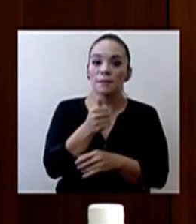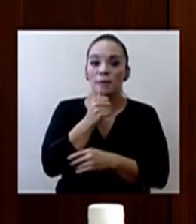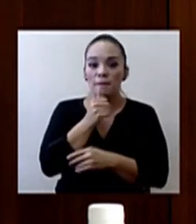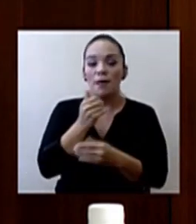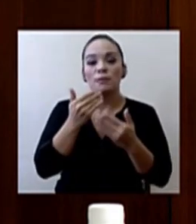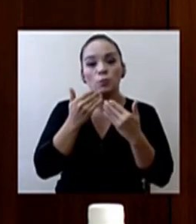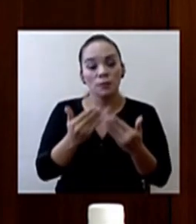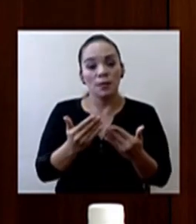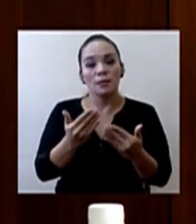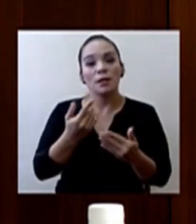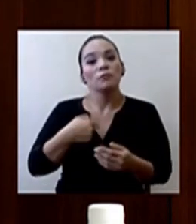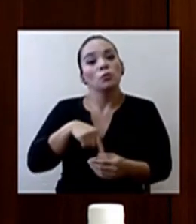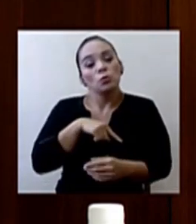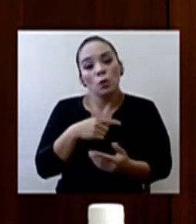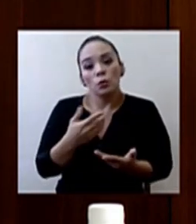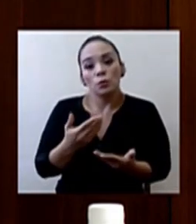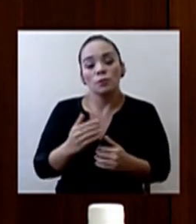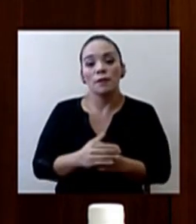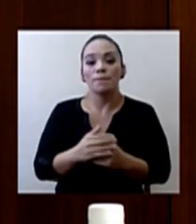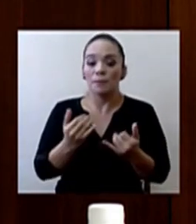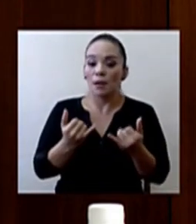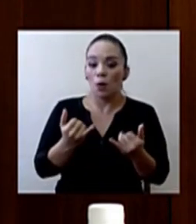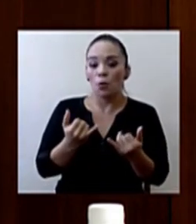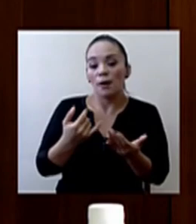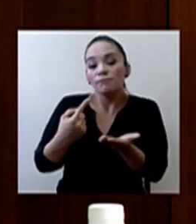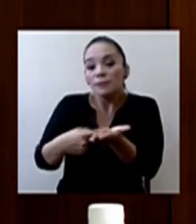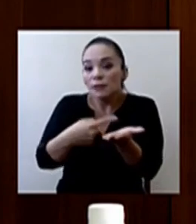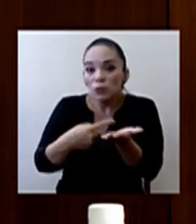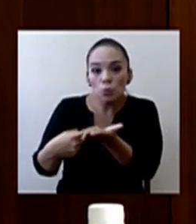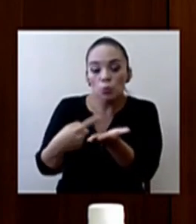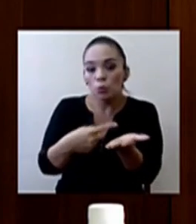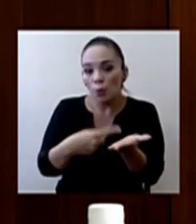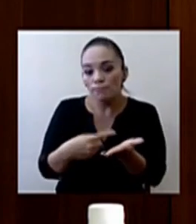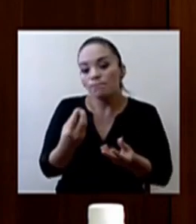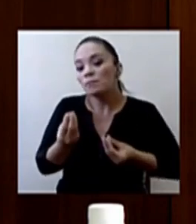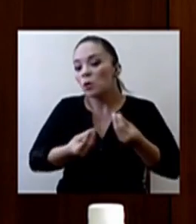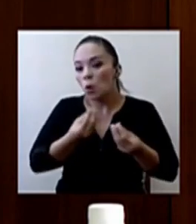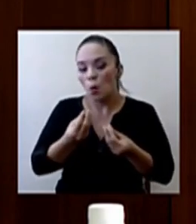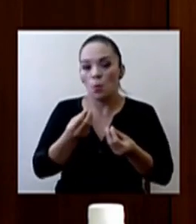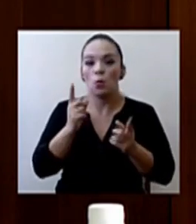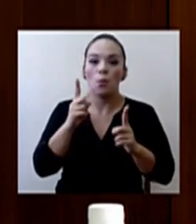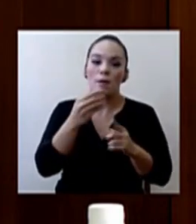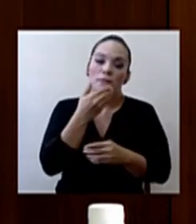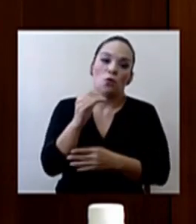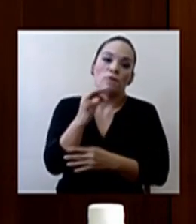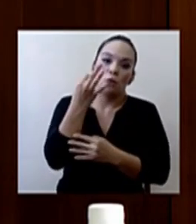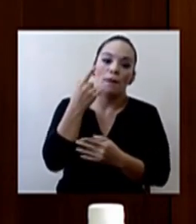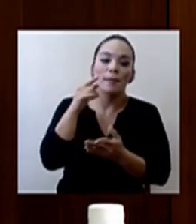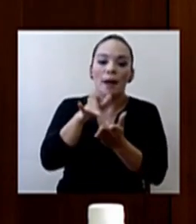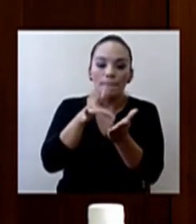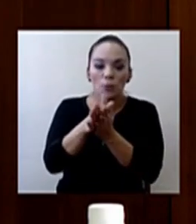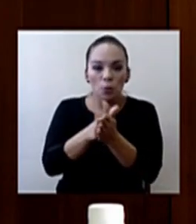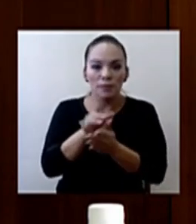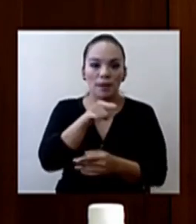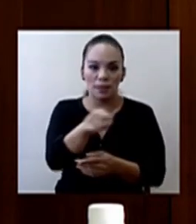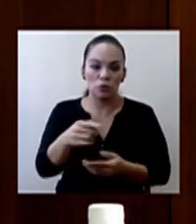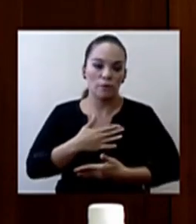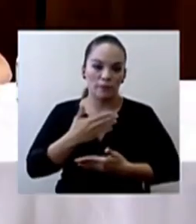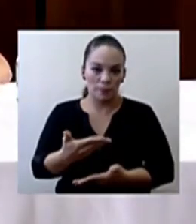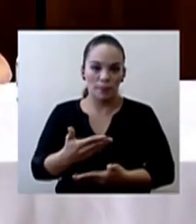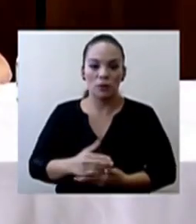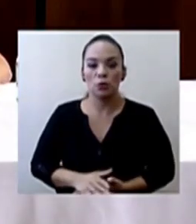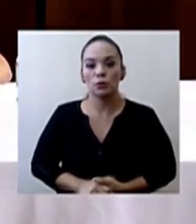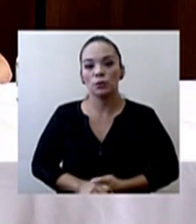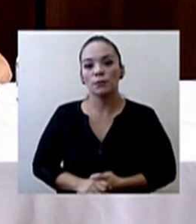y estamos nada más en la discusión interna de cómo es la mejor manera de aprovechar esos ofrecimientos.